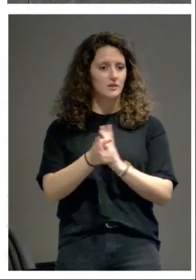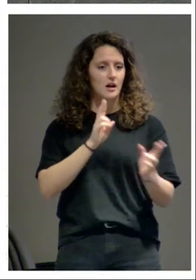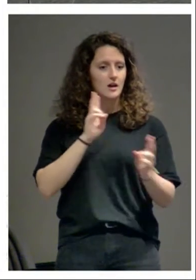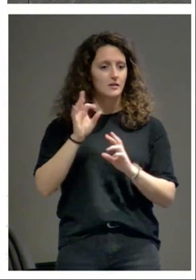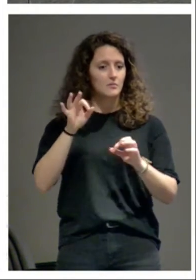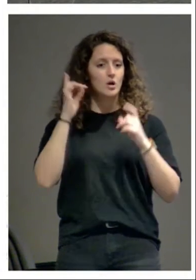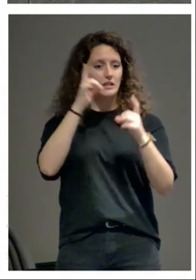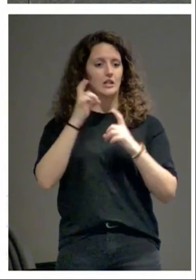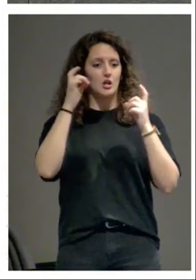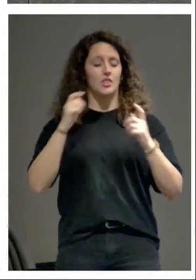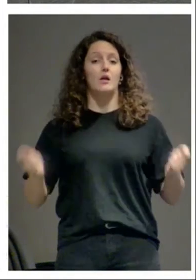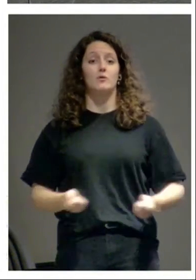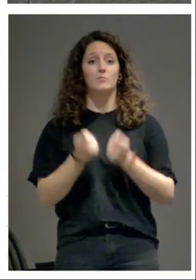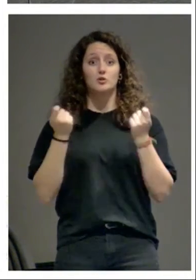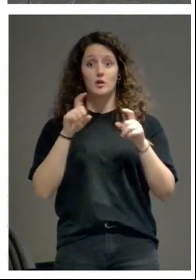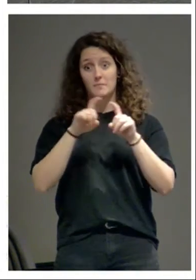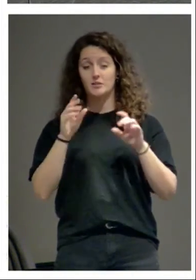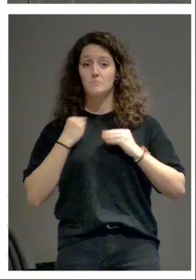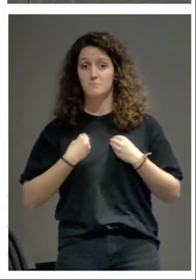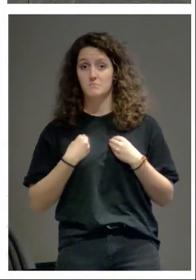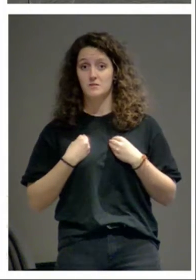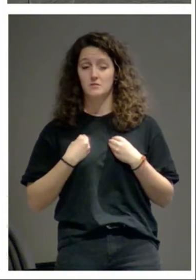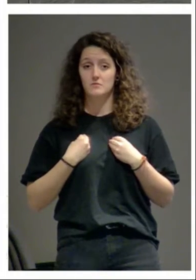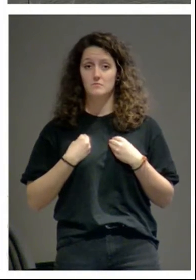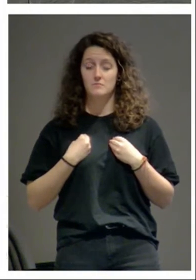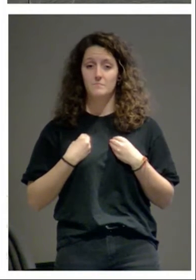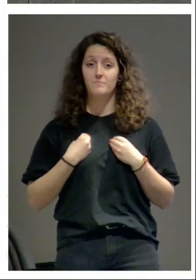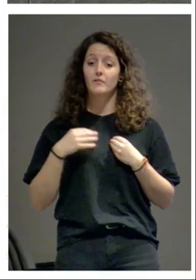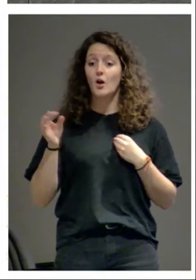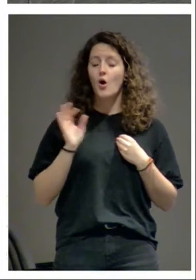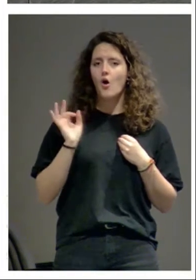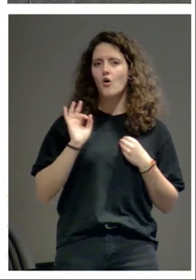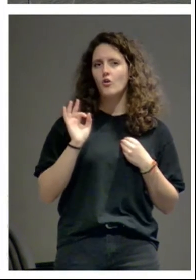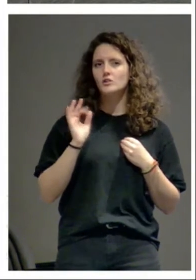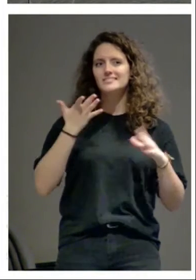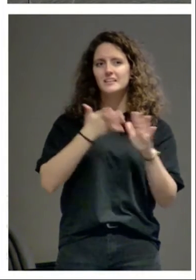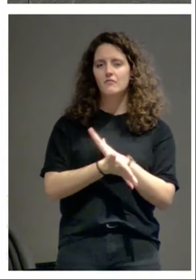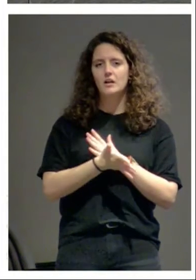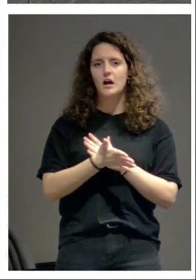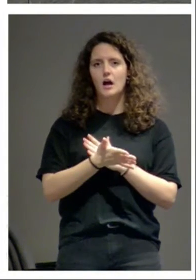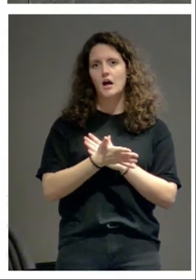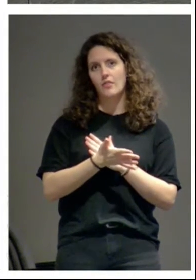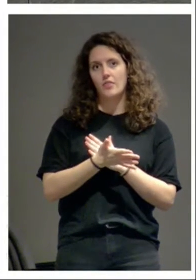intención del promotor de la promotora en este caso o responde a una intención de la orden